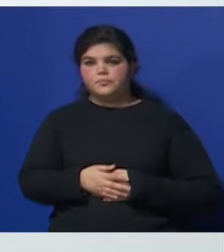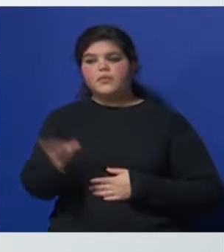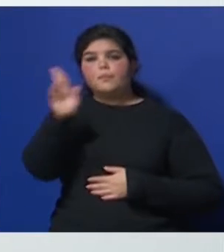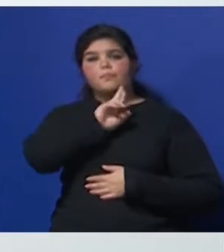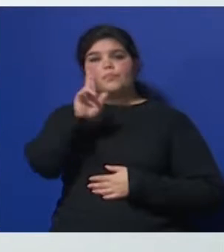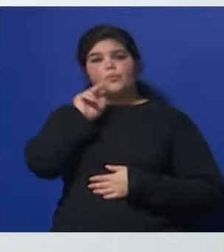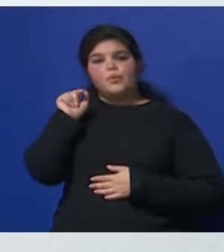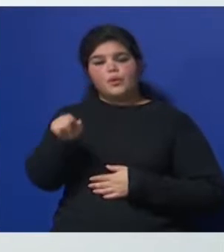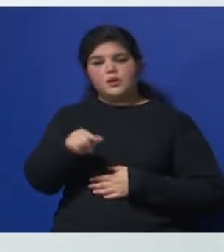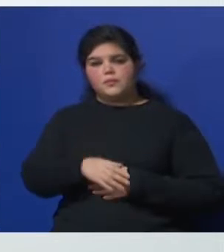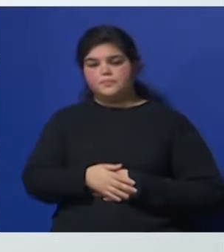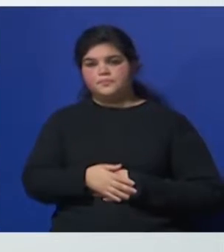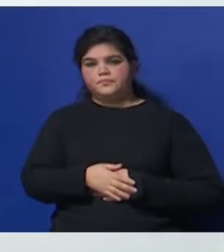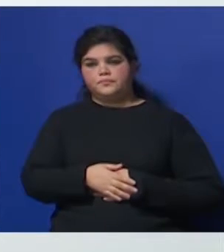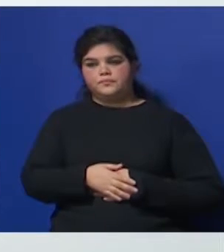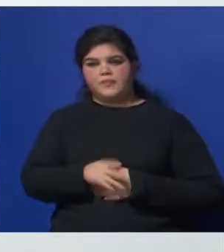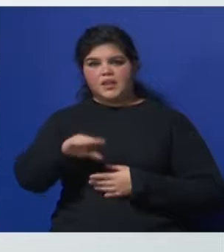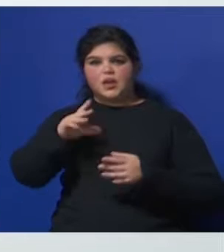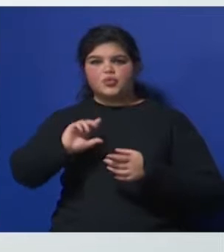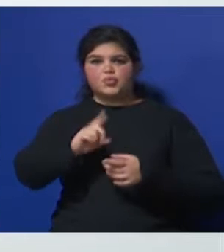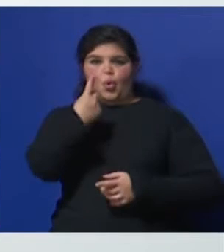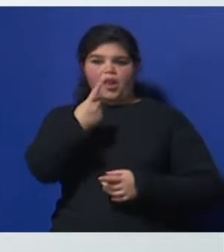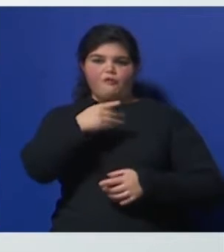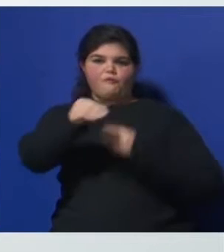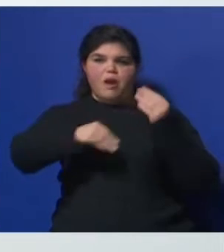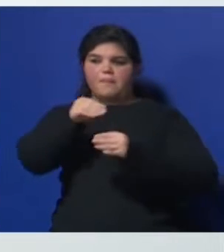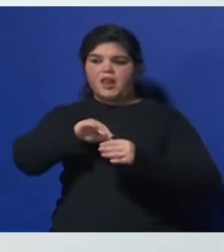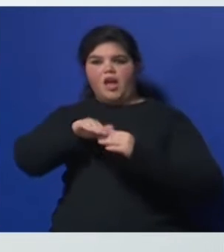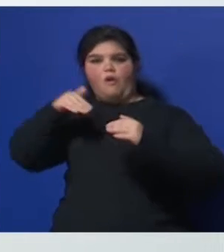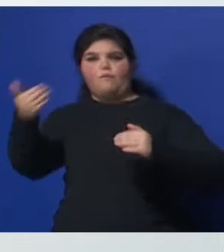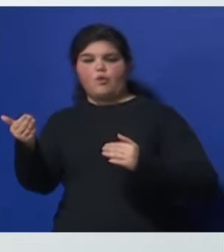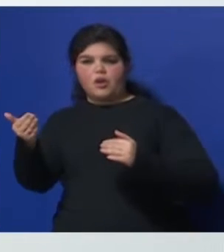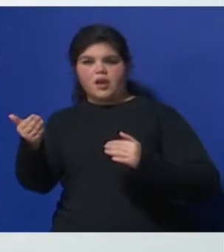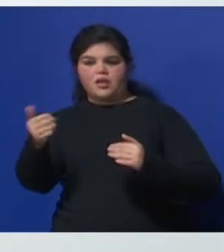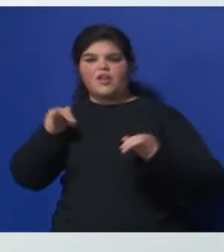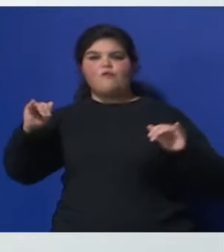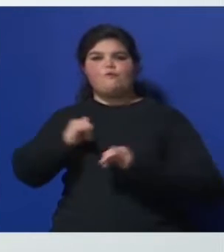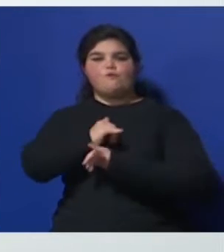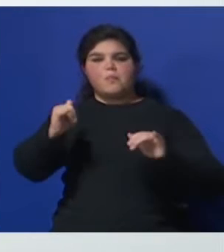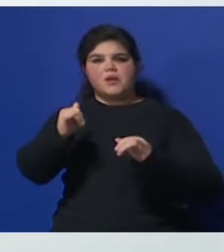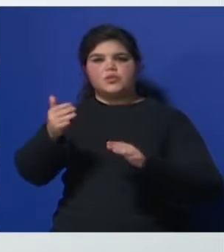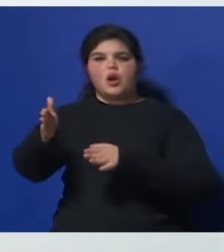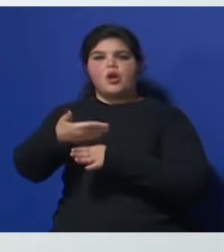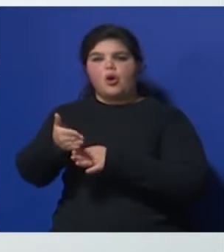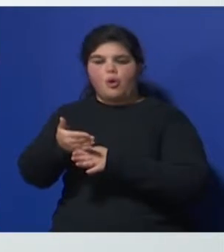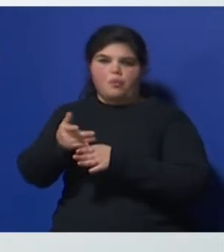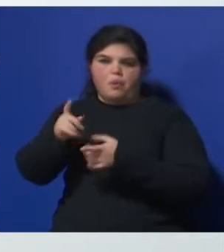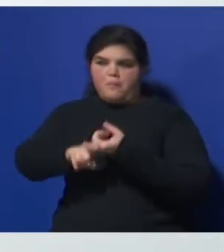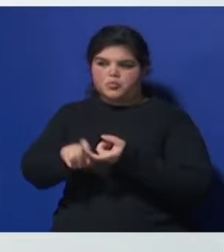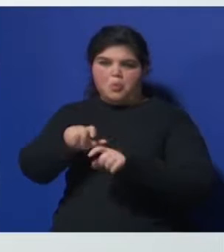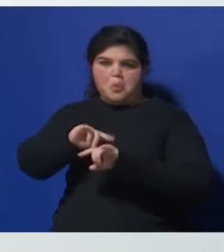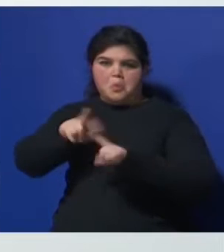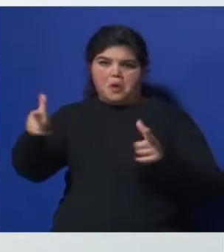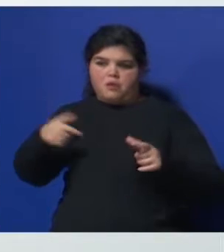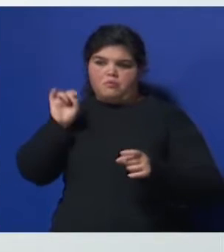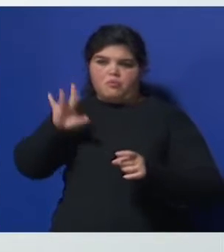la Aísla De su familia En el momento Del trabajo de parto No hay información A su pareja O sea Está sola Y